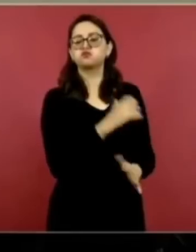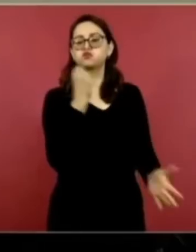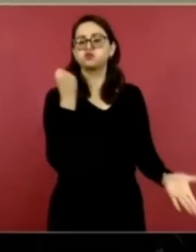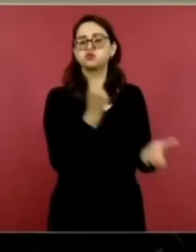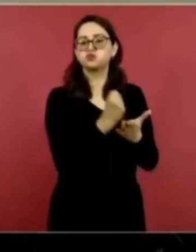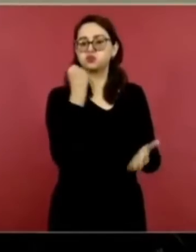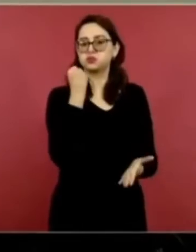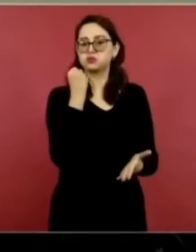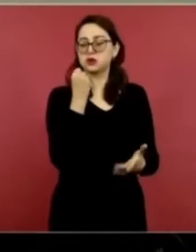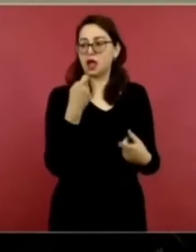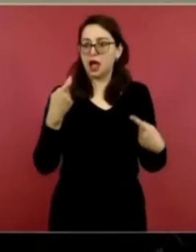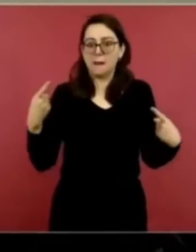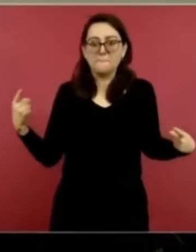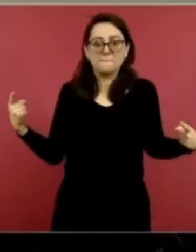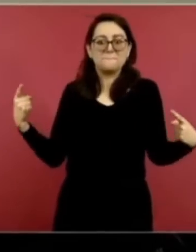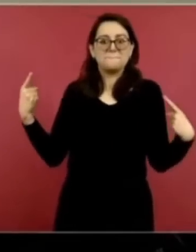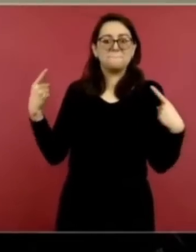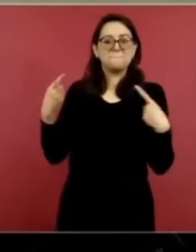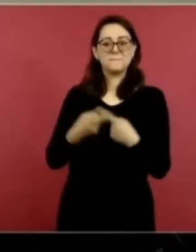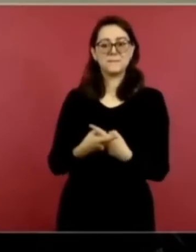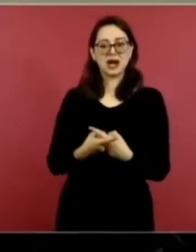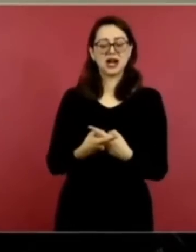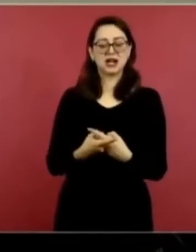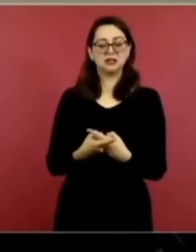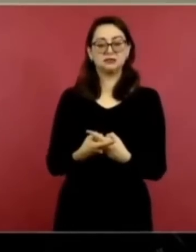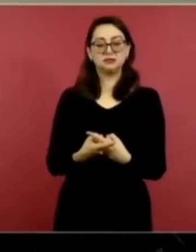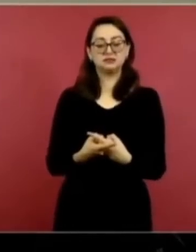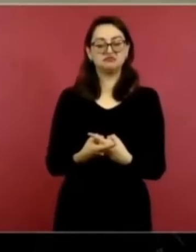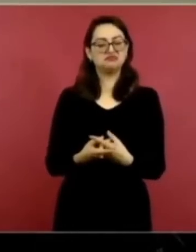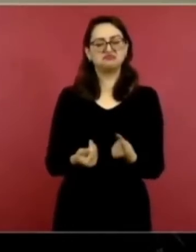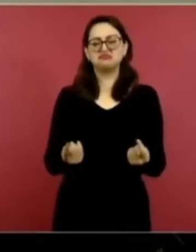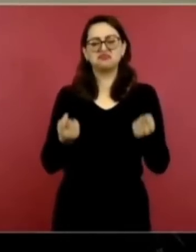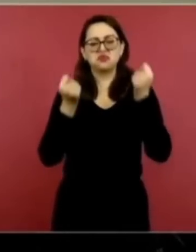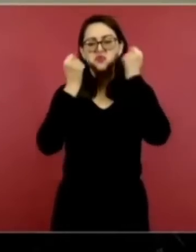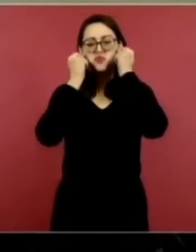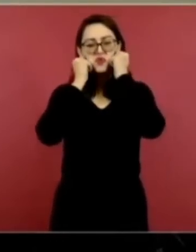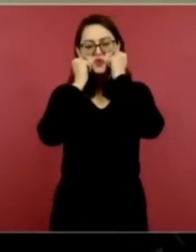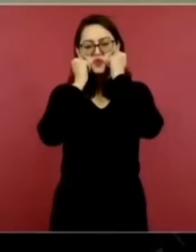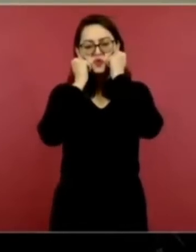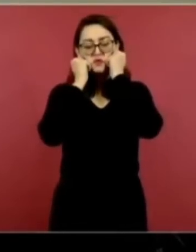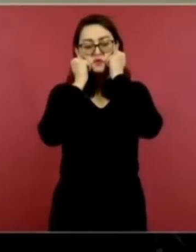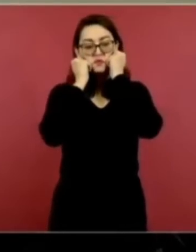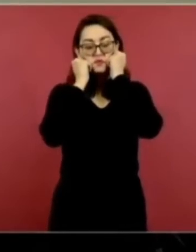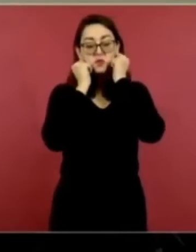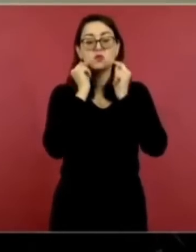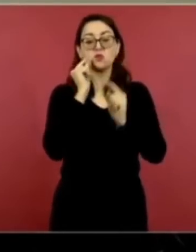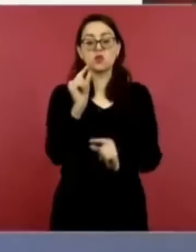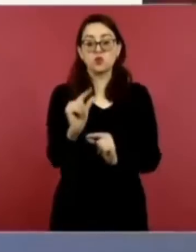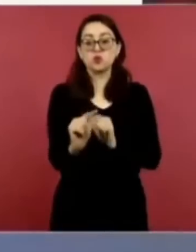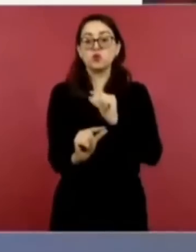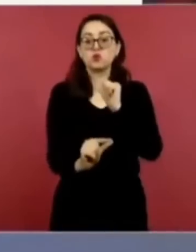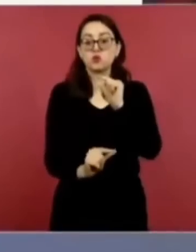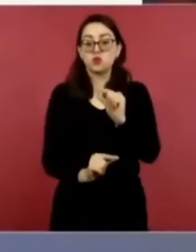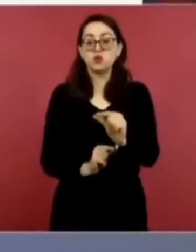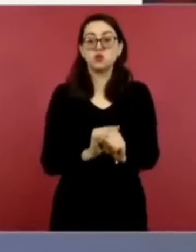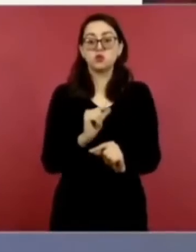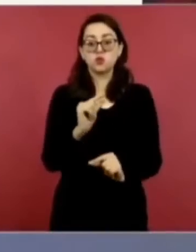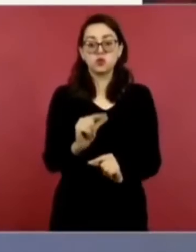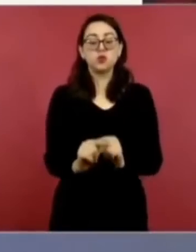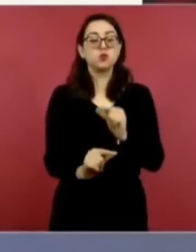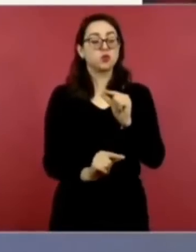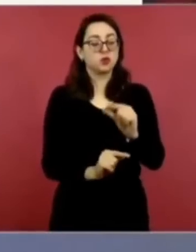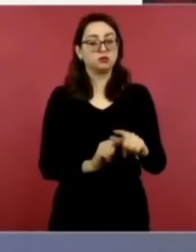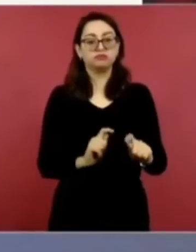lo establecido por la Constitución, empezaron a privatizar todo el sector eléctrico.